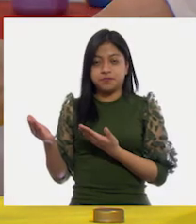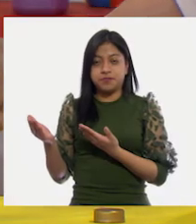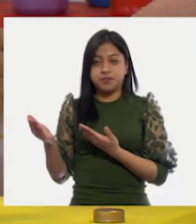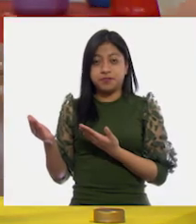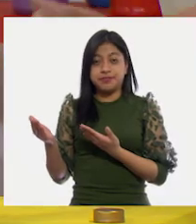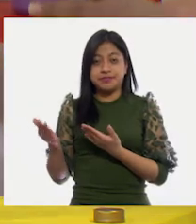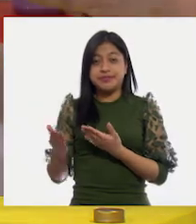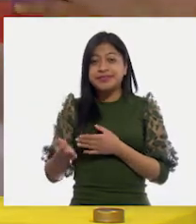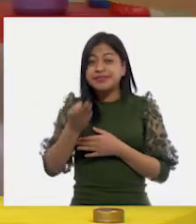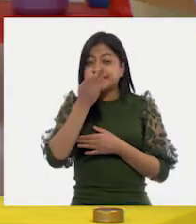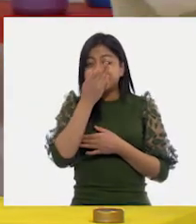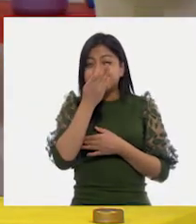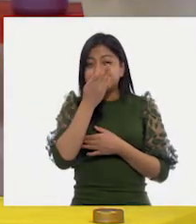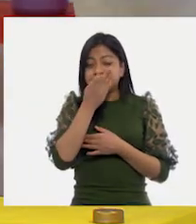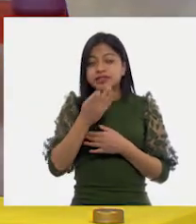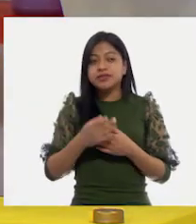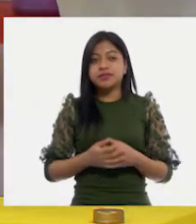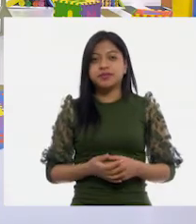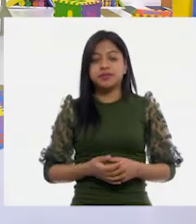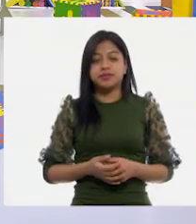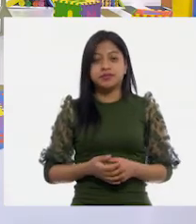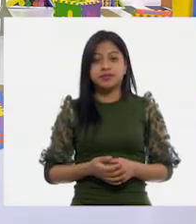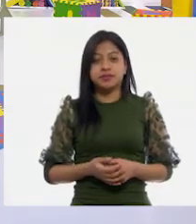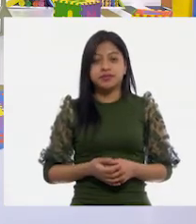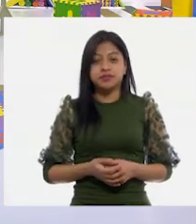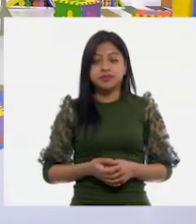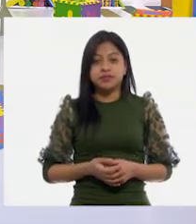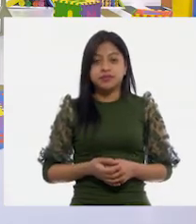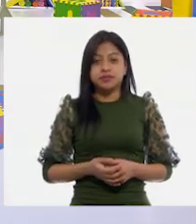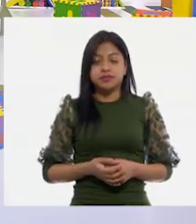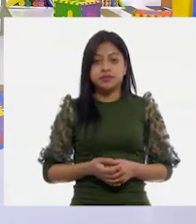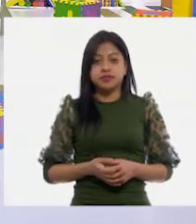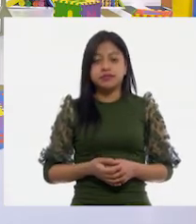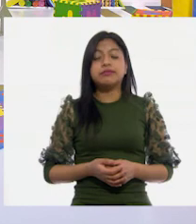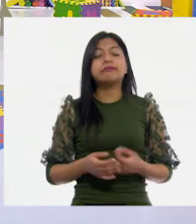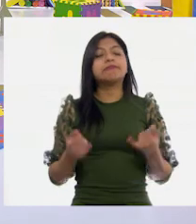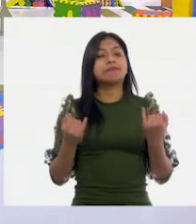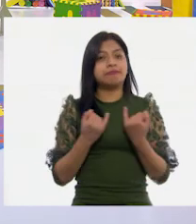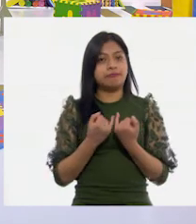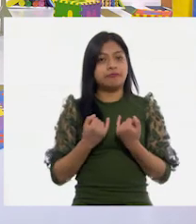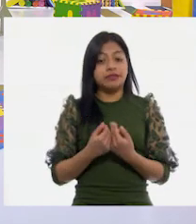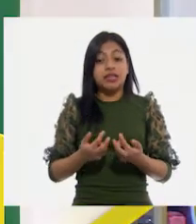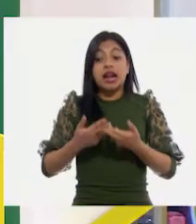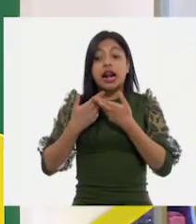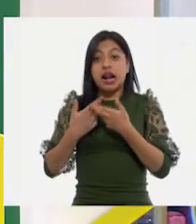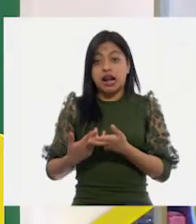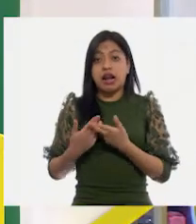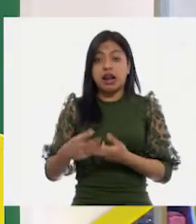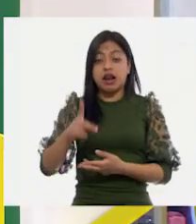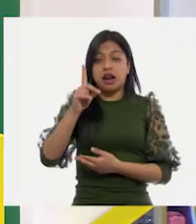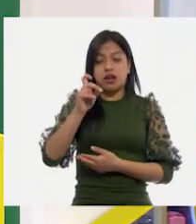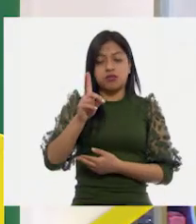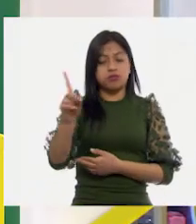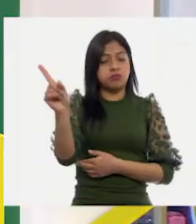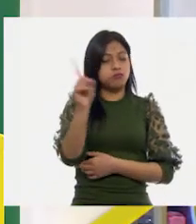Ay, ya casi. Ya casi, casi. ¿Será que sí me alcance, maestra Rosy? Sí. Y aparte no nos debe de sobrar nada de líquido.